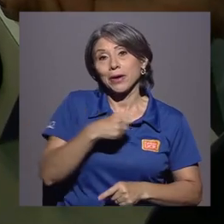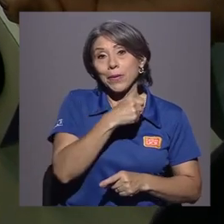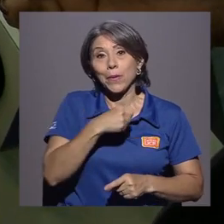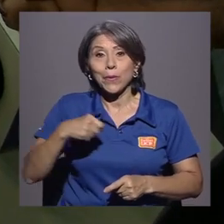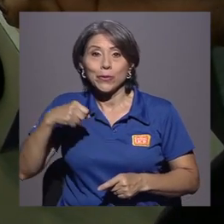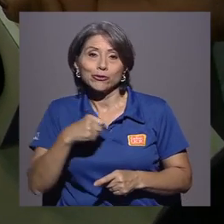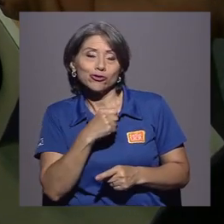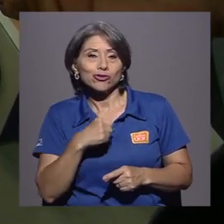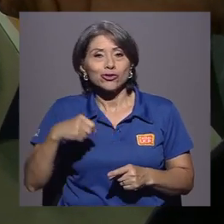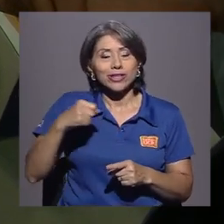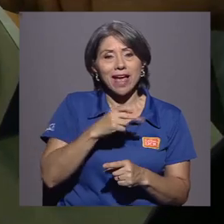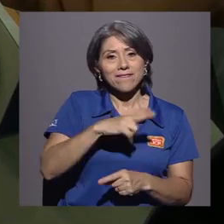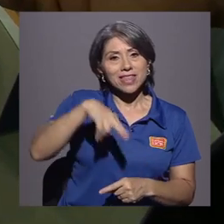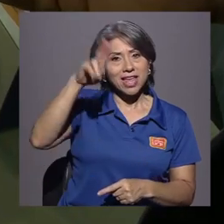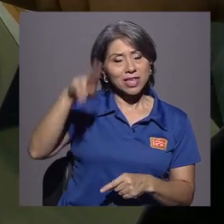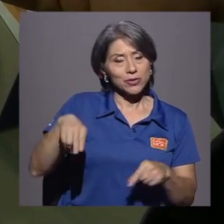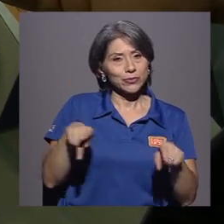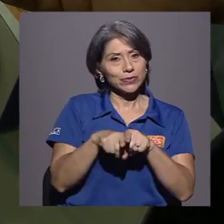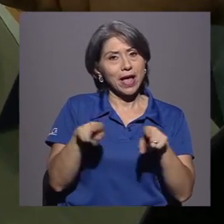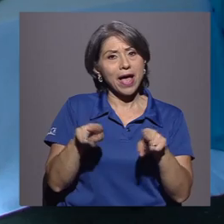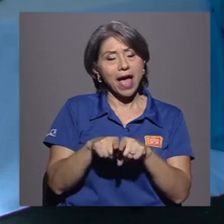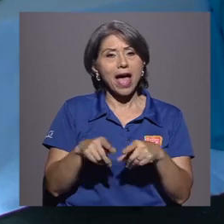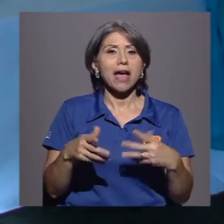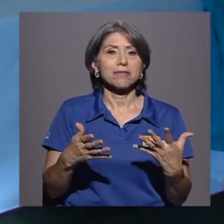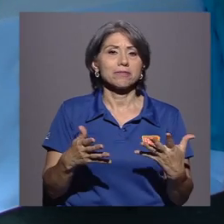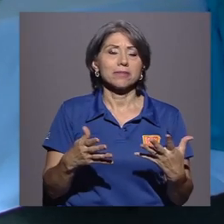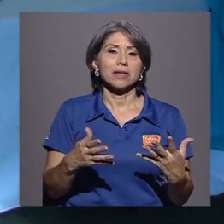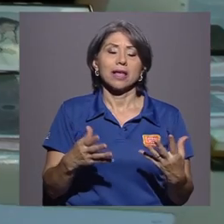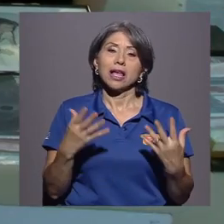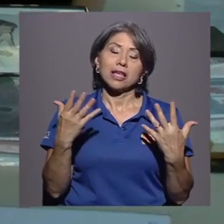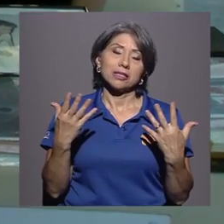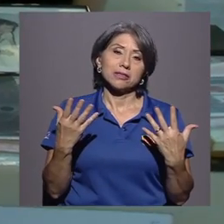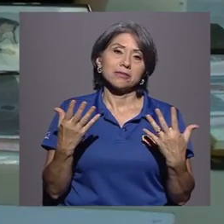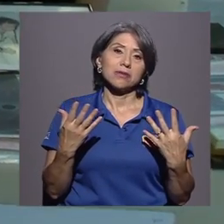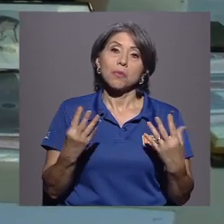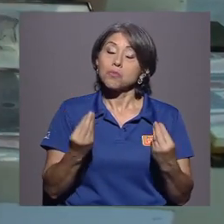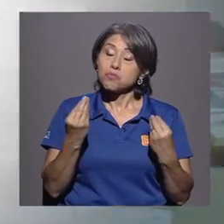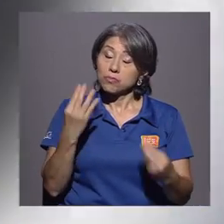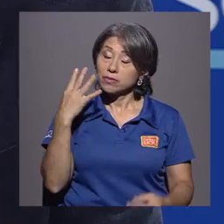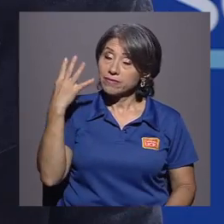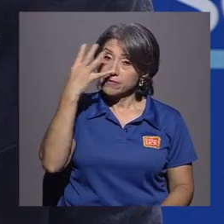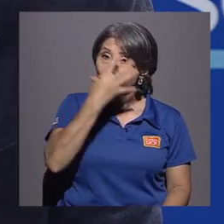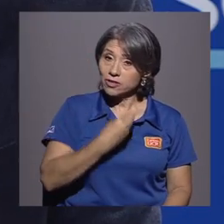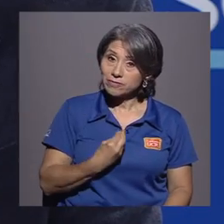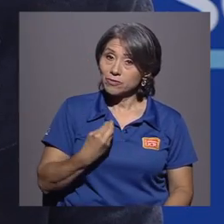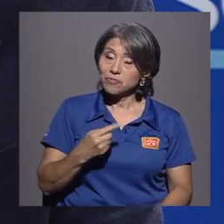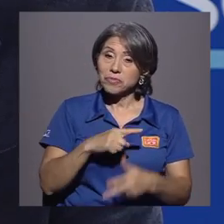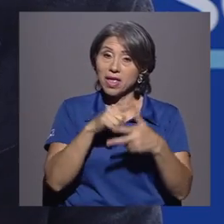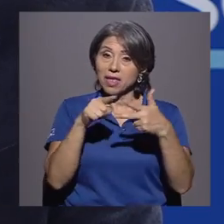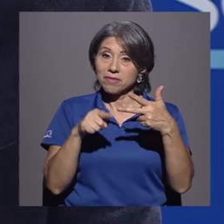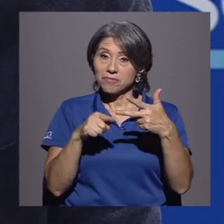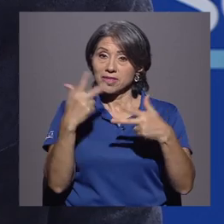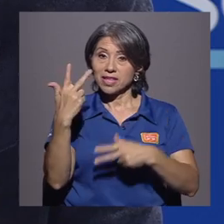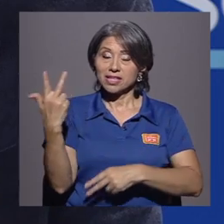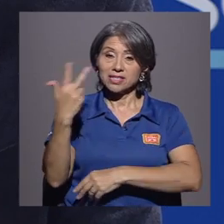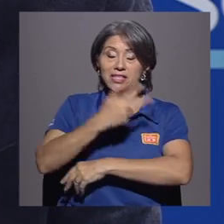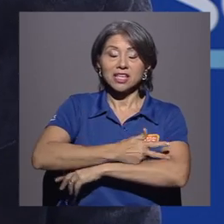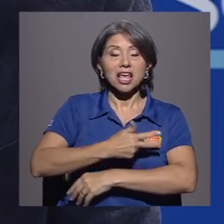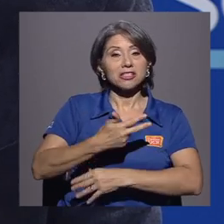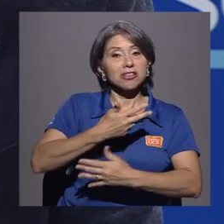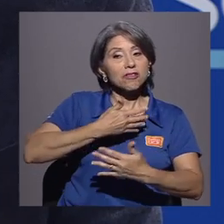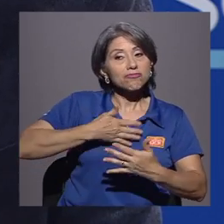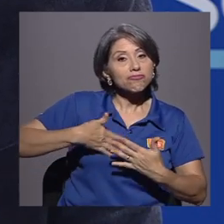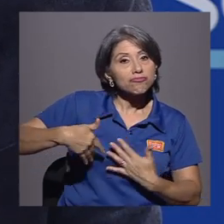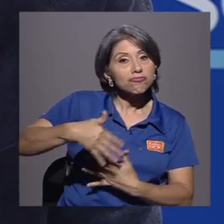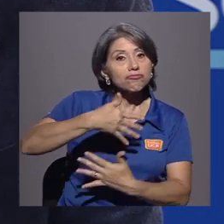navideños también ahí, entonces es bastante agradable esos tres días de convivencia ahí